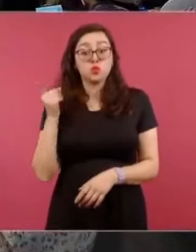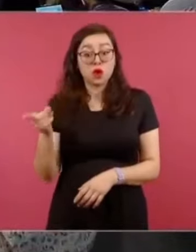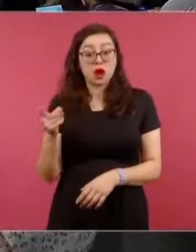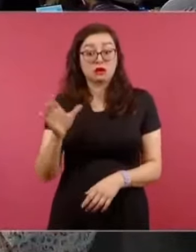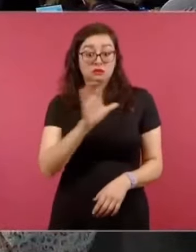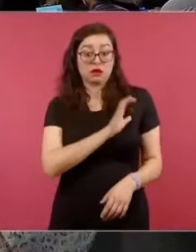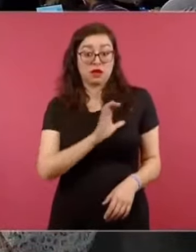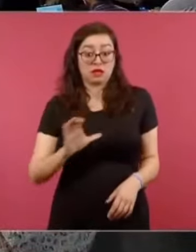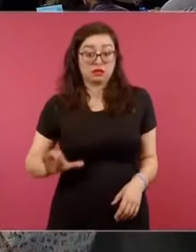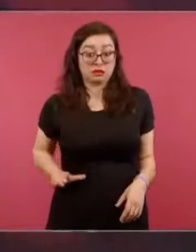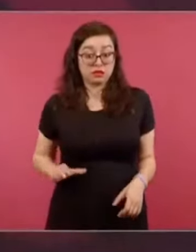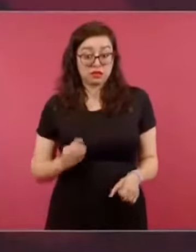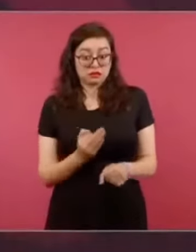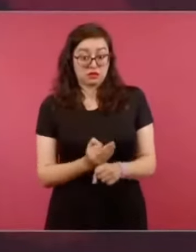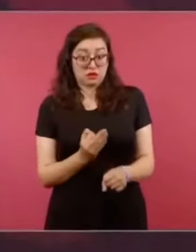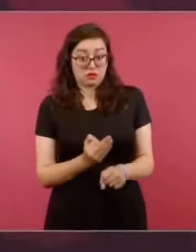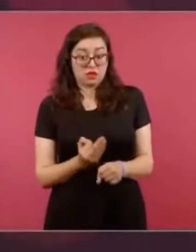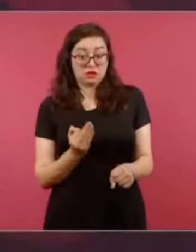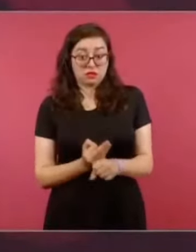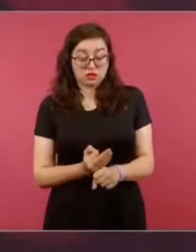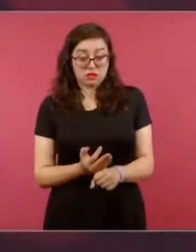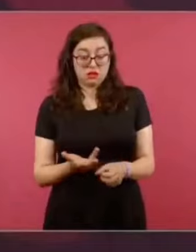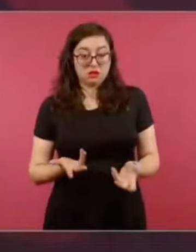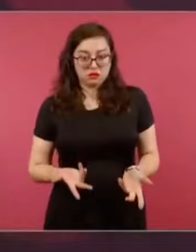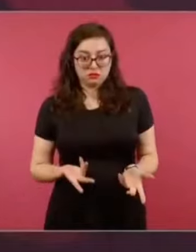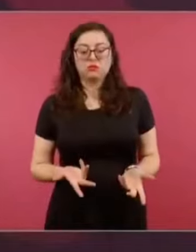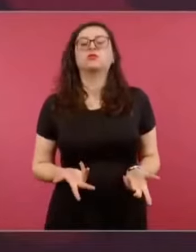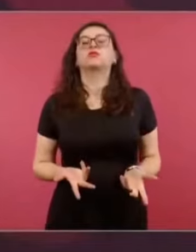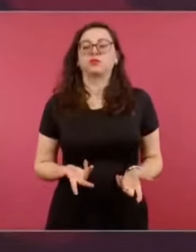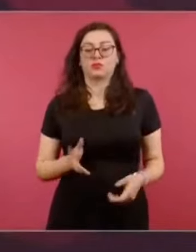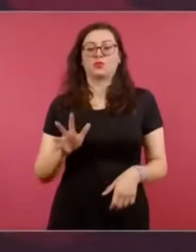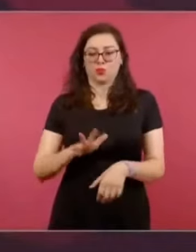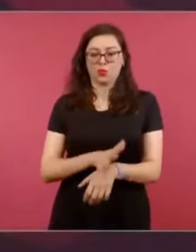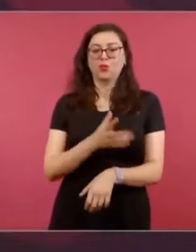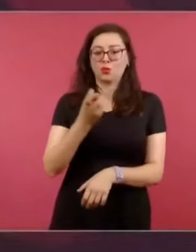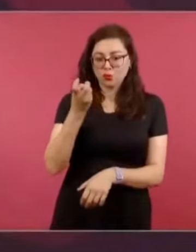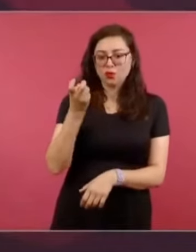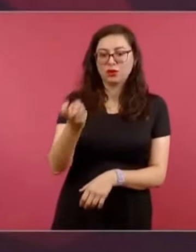Pero por lo mismo, porque